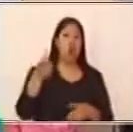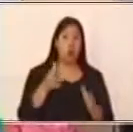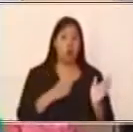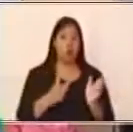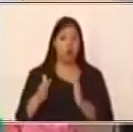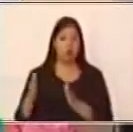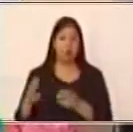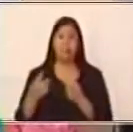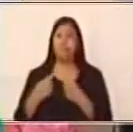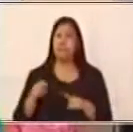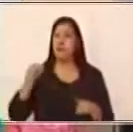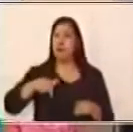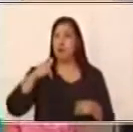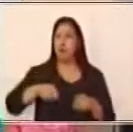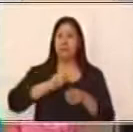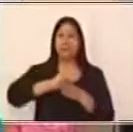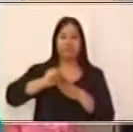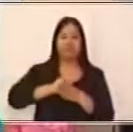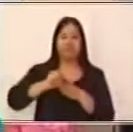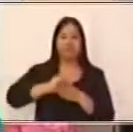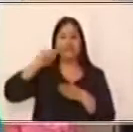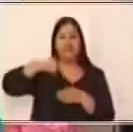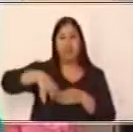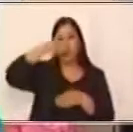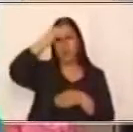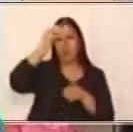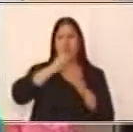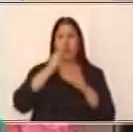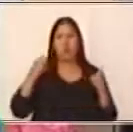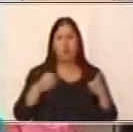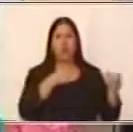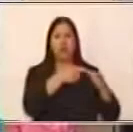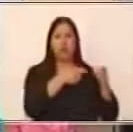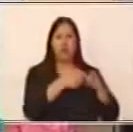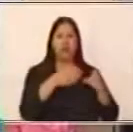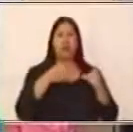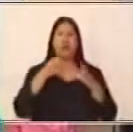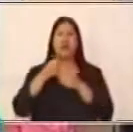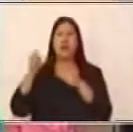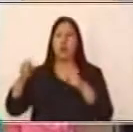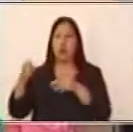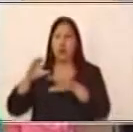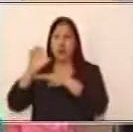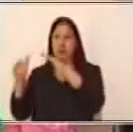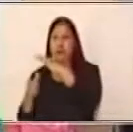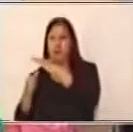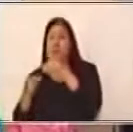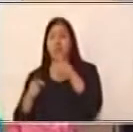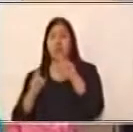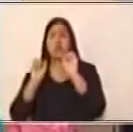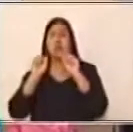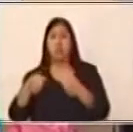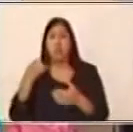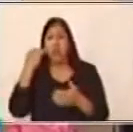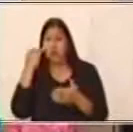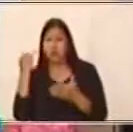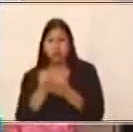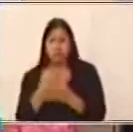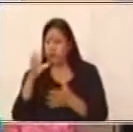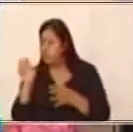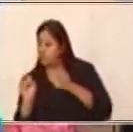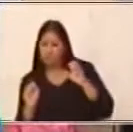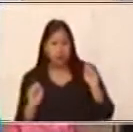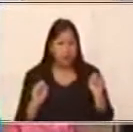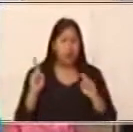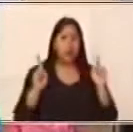para que tú practiques sobre las oraciones coordinadas y subordinadas y puedas identificar los componentes de cada